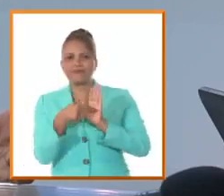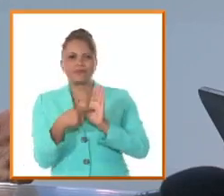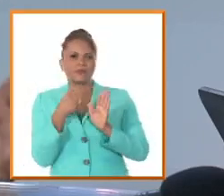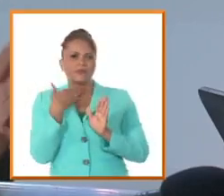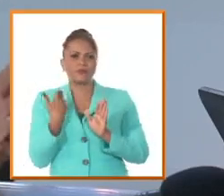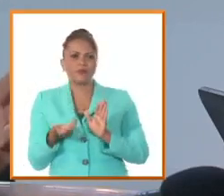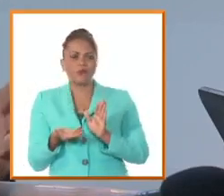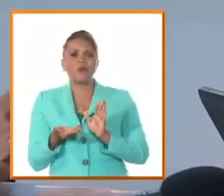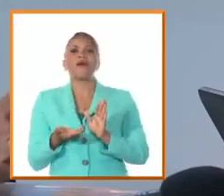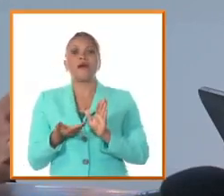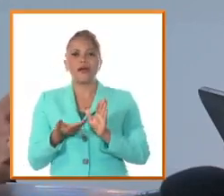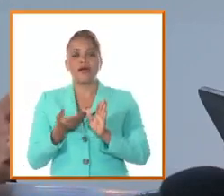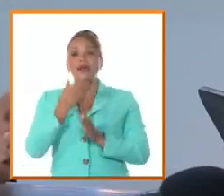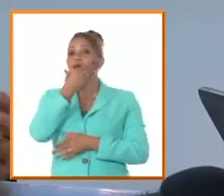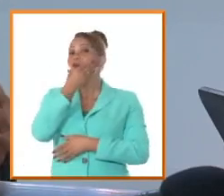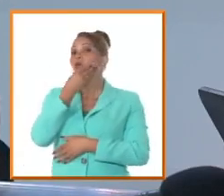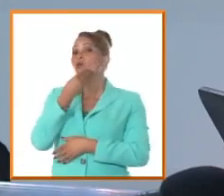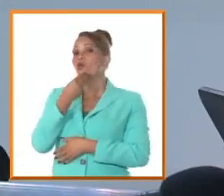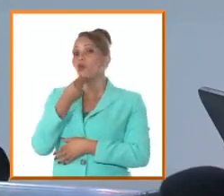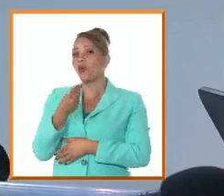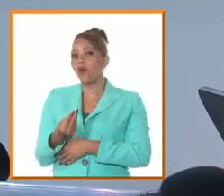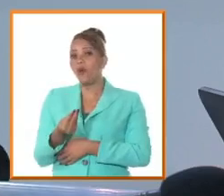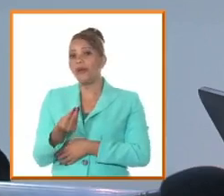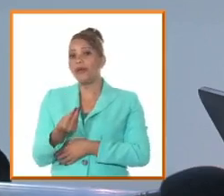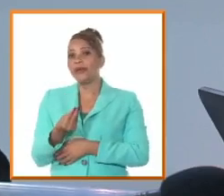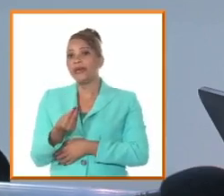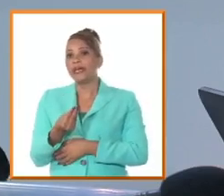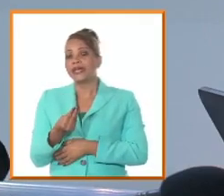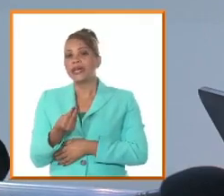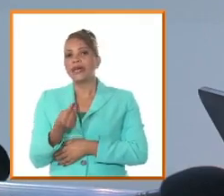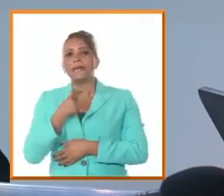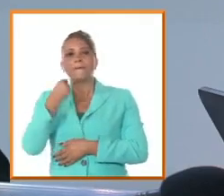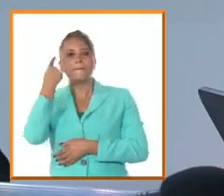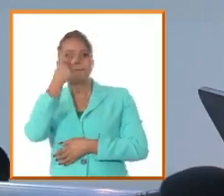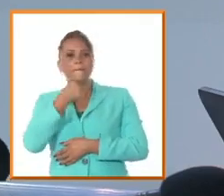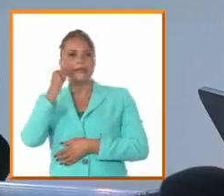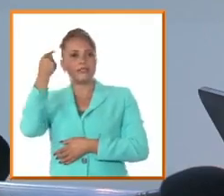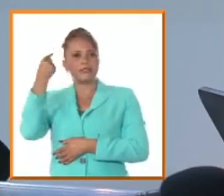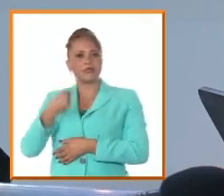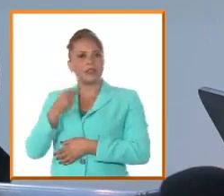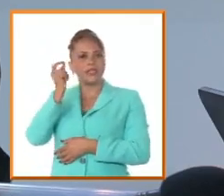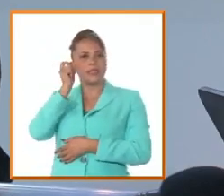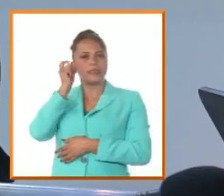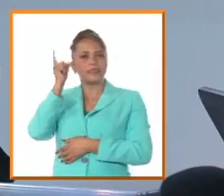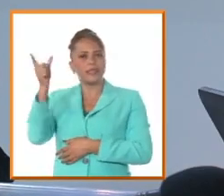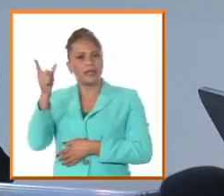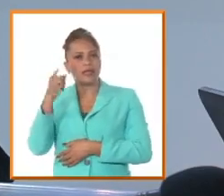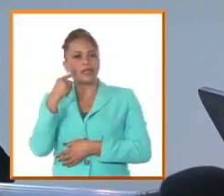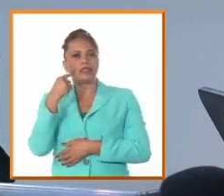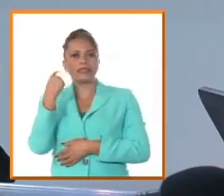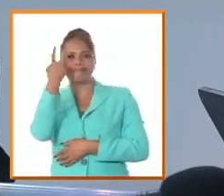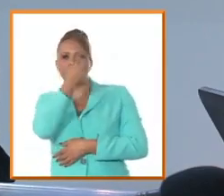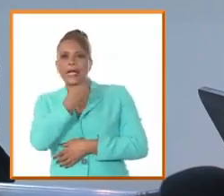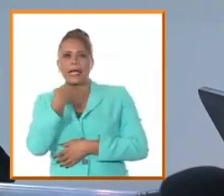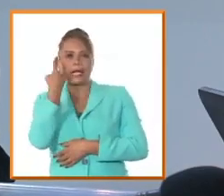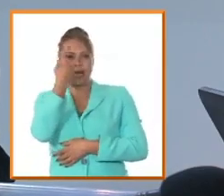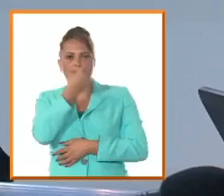se caracteriza también por su personalidad inteligencia carácter